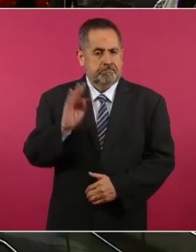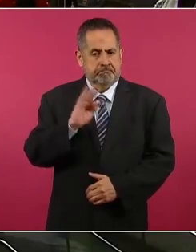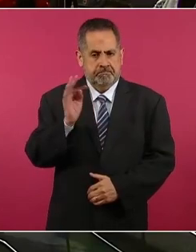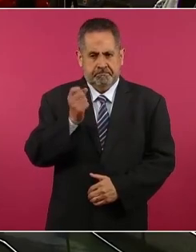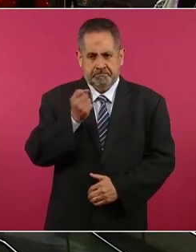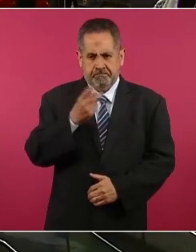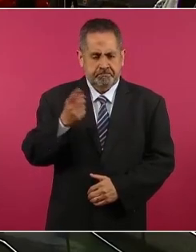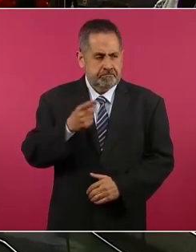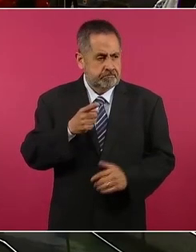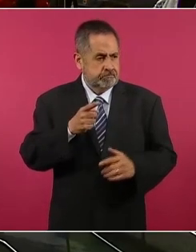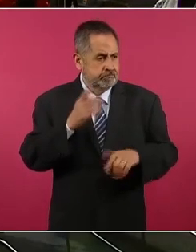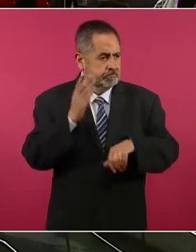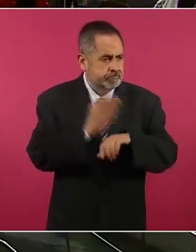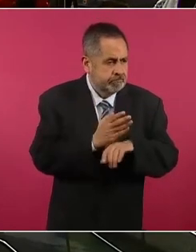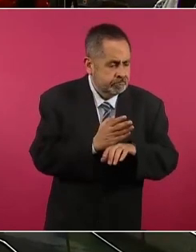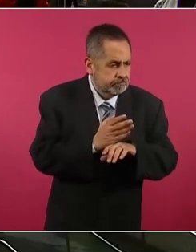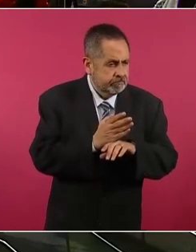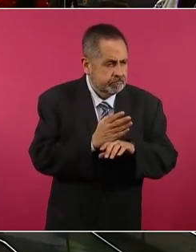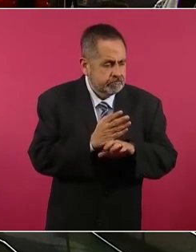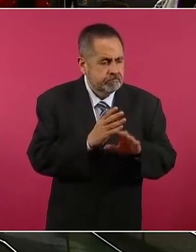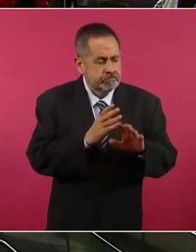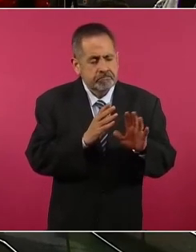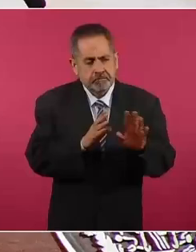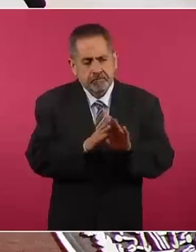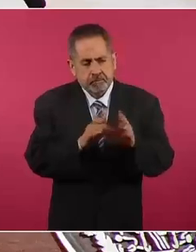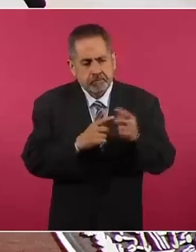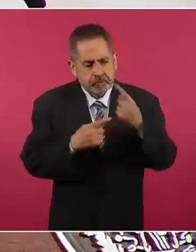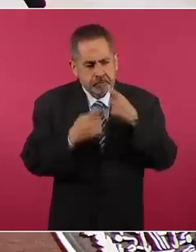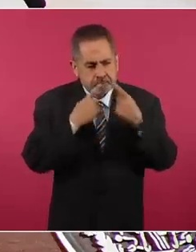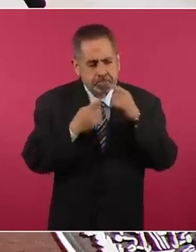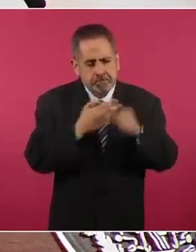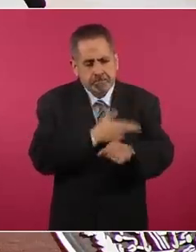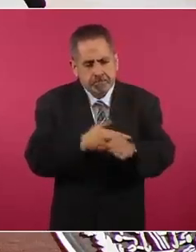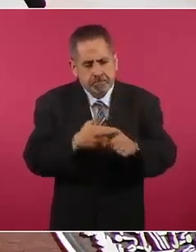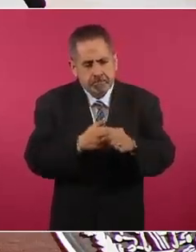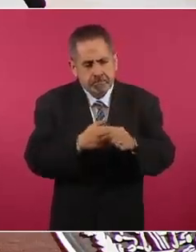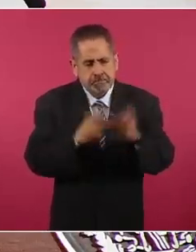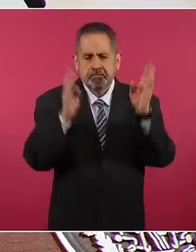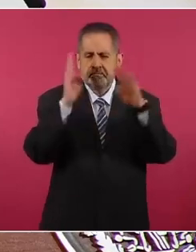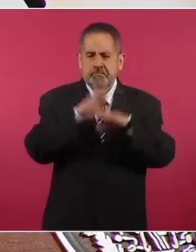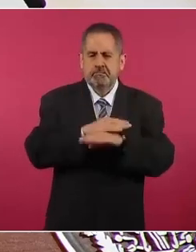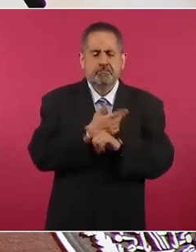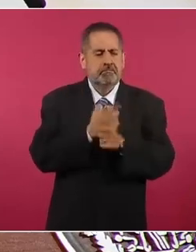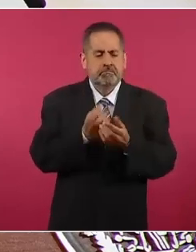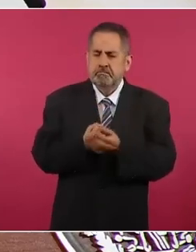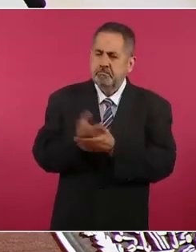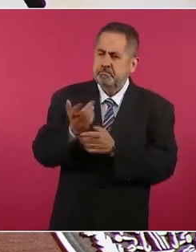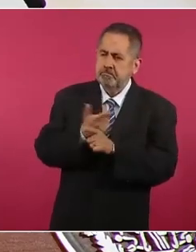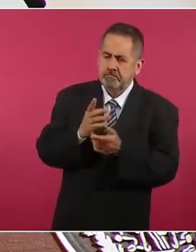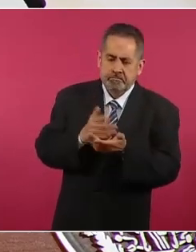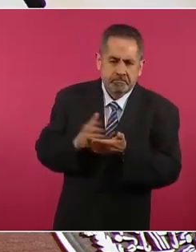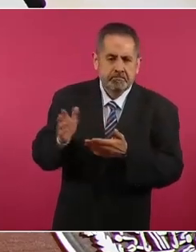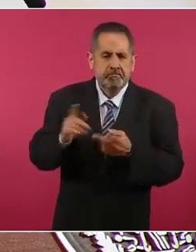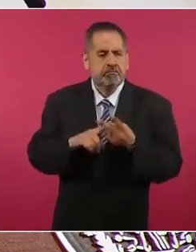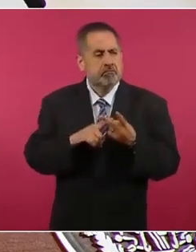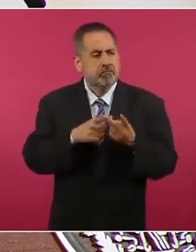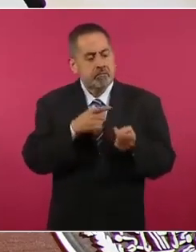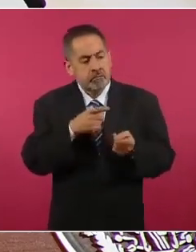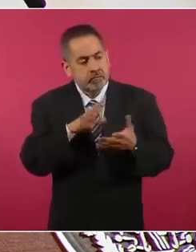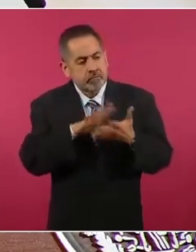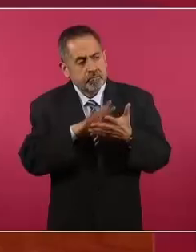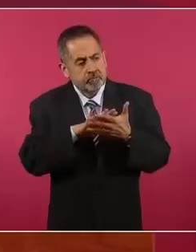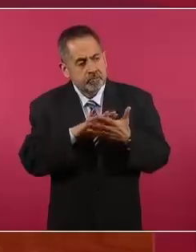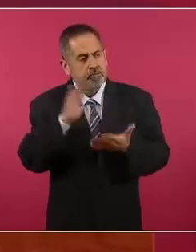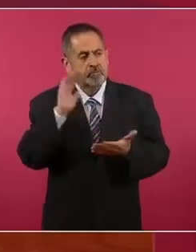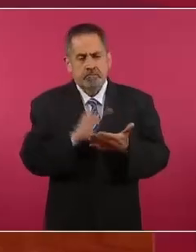decretar, en algunos casos amnistías. Y estamos viendo